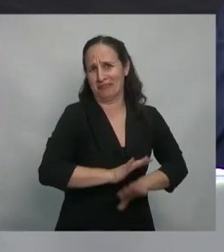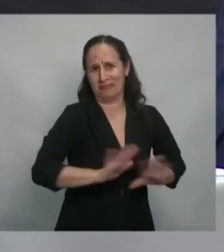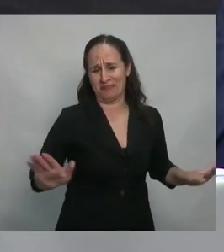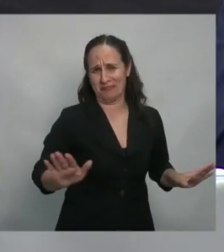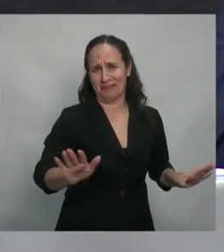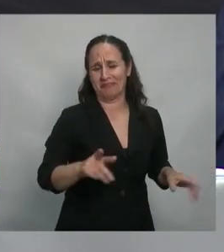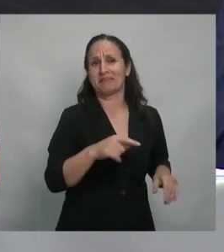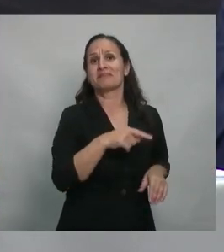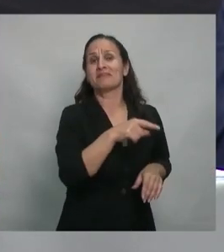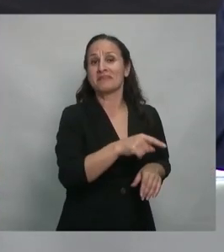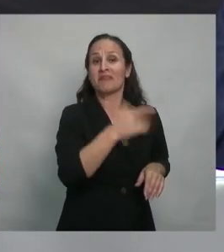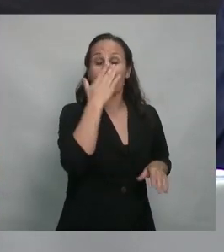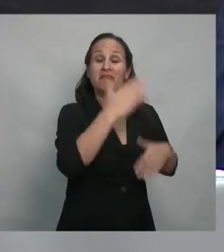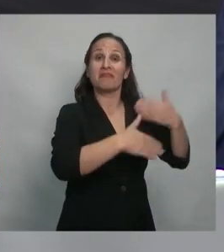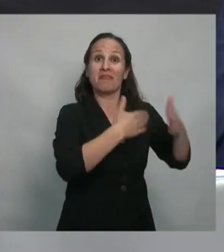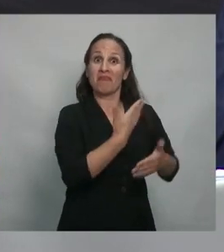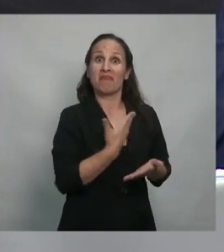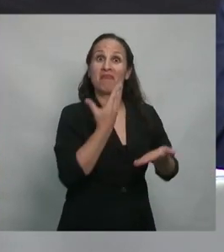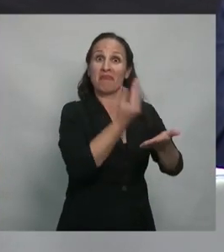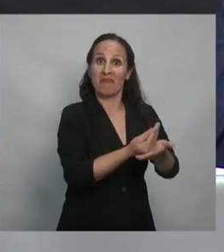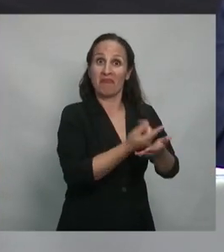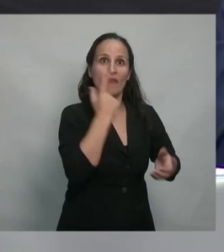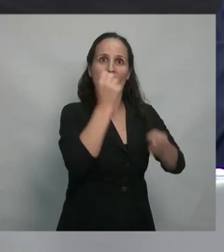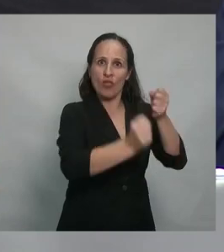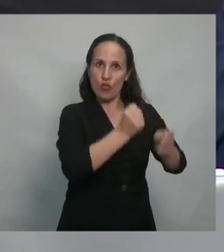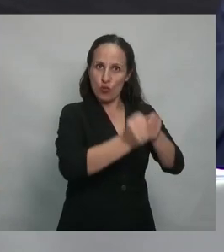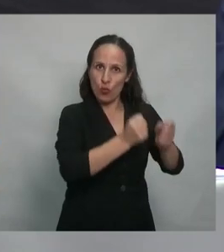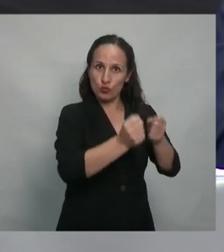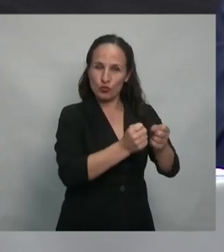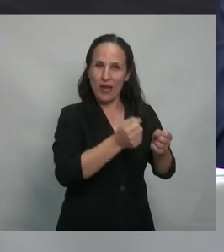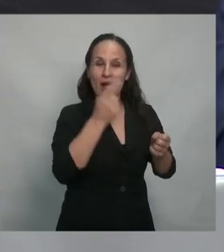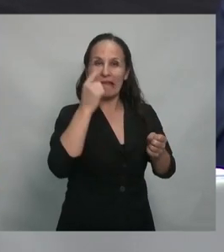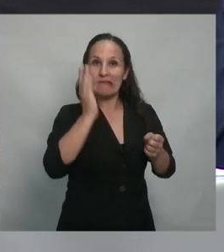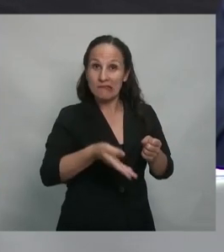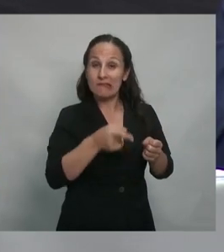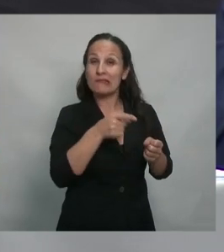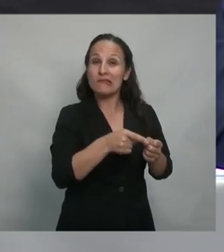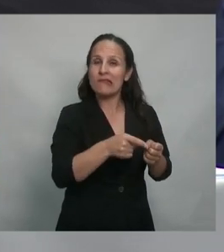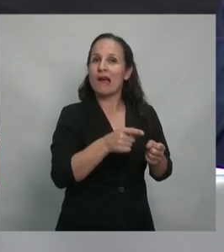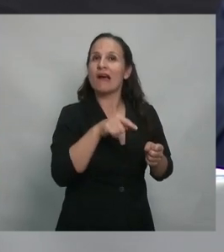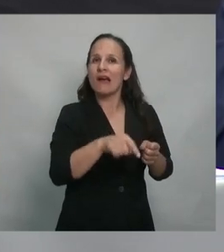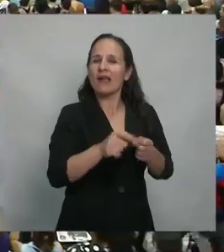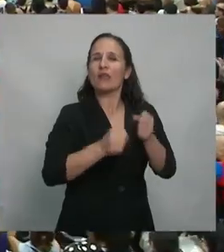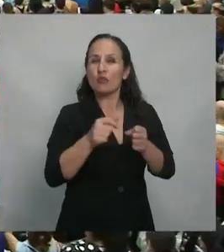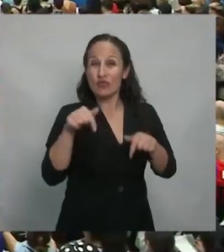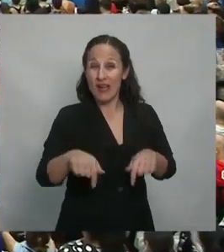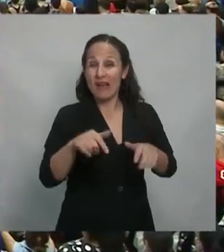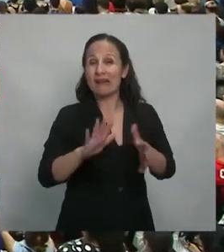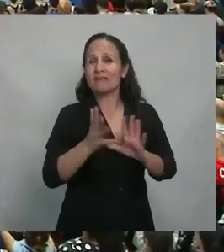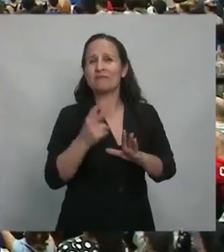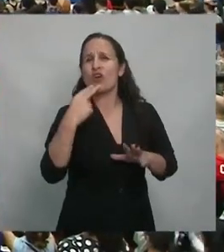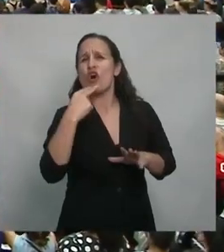la última medición de la industria nos habla de una industria contraída en un